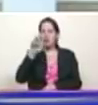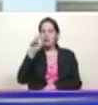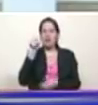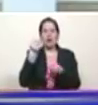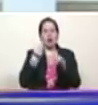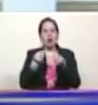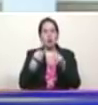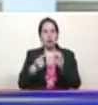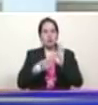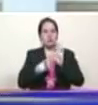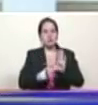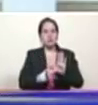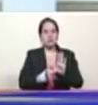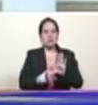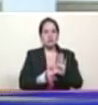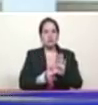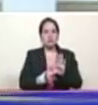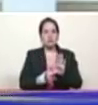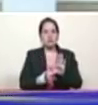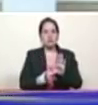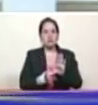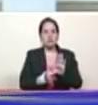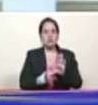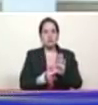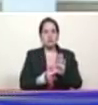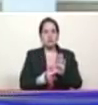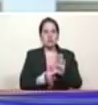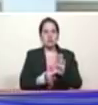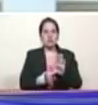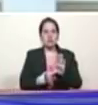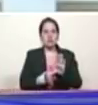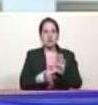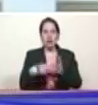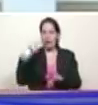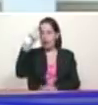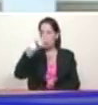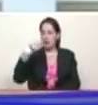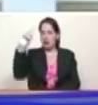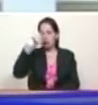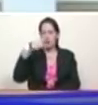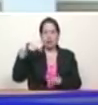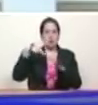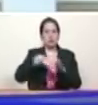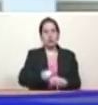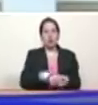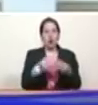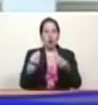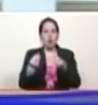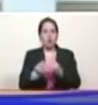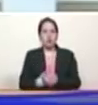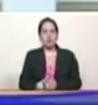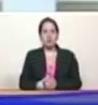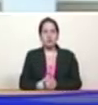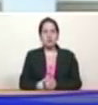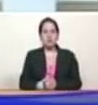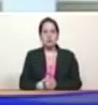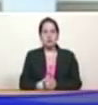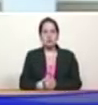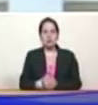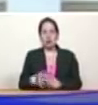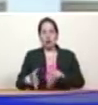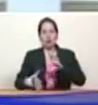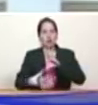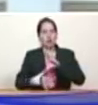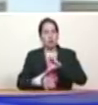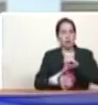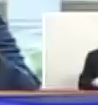prepotencia en su supremacismo racial ellos se creen superiores a nosotros a los latinoamericanos a los caribeños